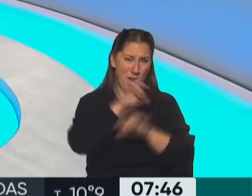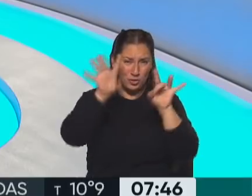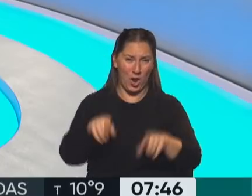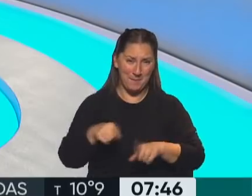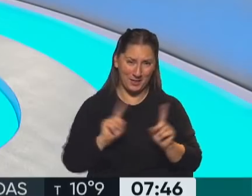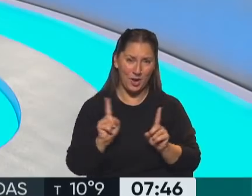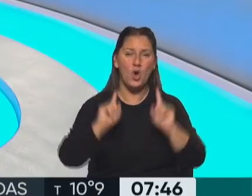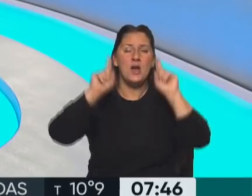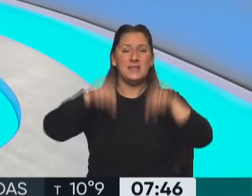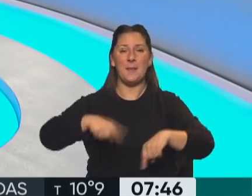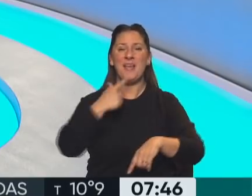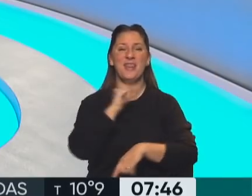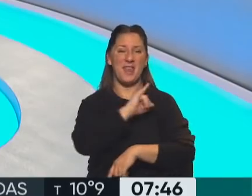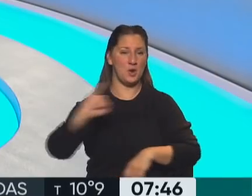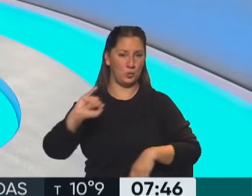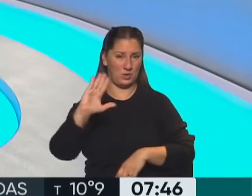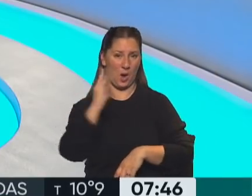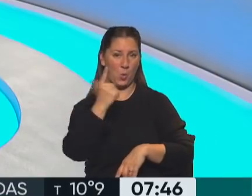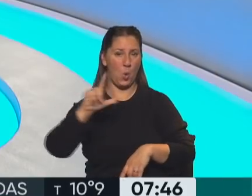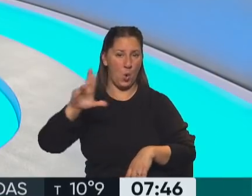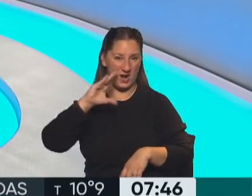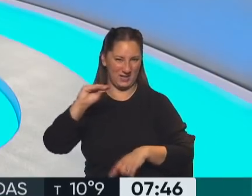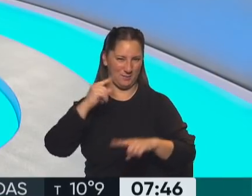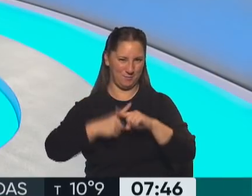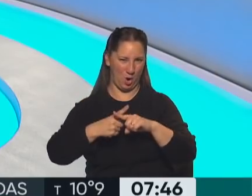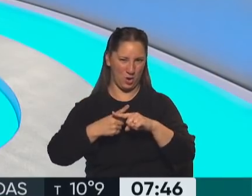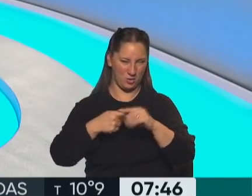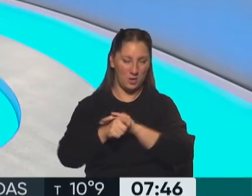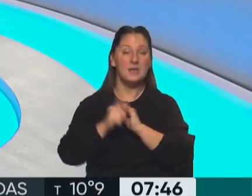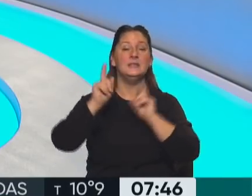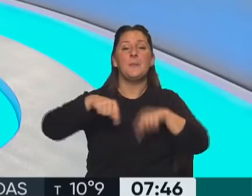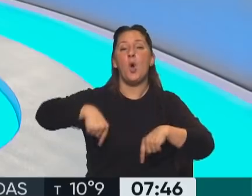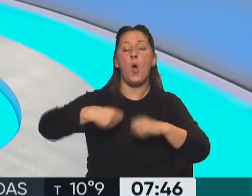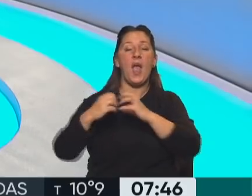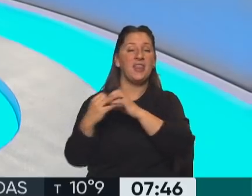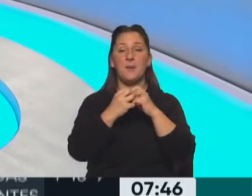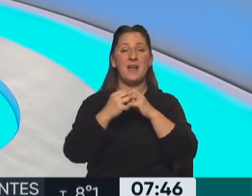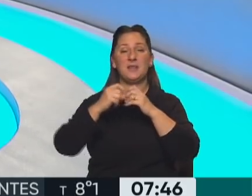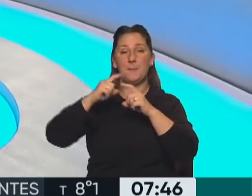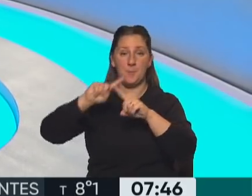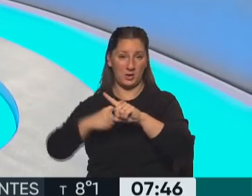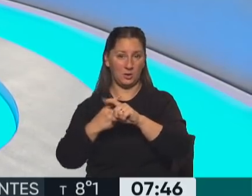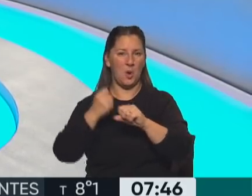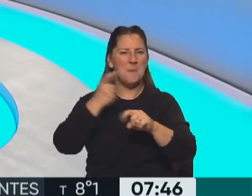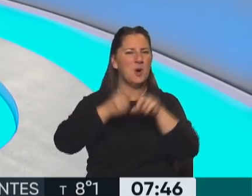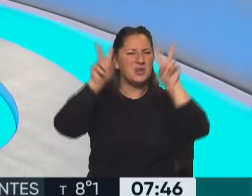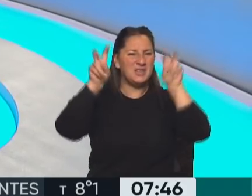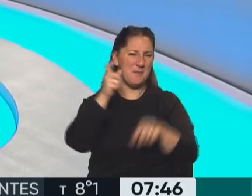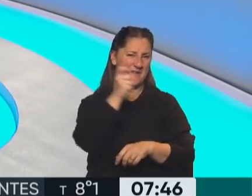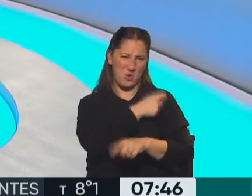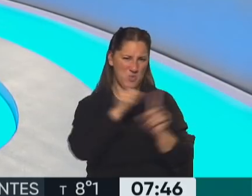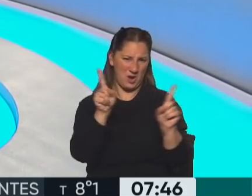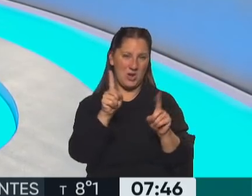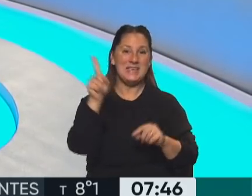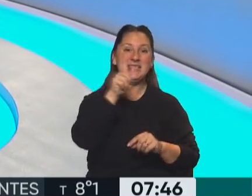sino puntualmente en esta denuncia de Patricia Bullrich y hoy también hay un debate político, ya no por la adquisición de las vacunas porque se aplicaron más de